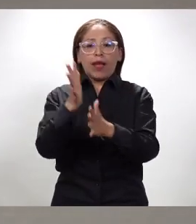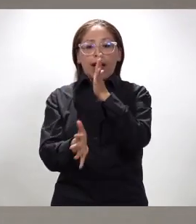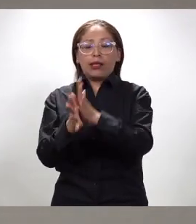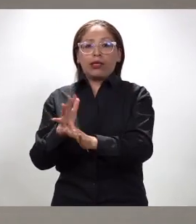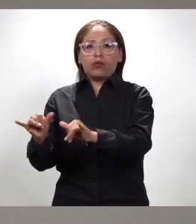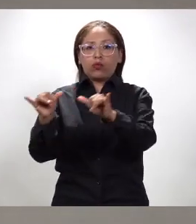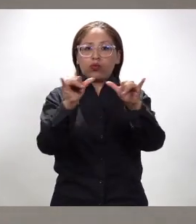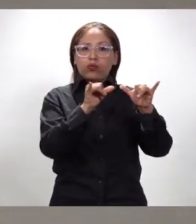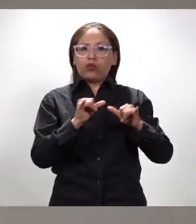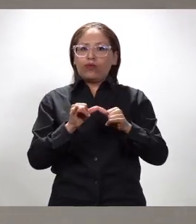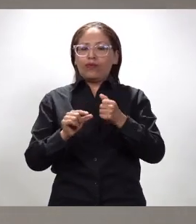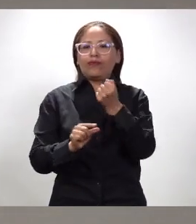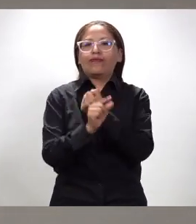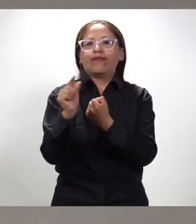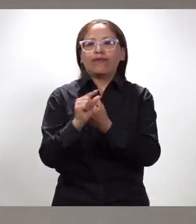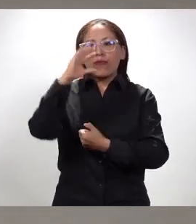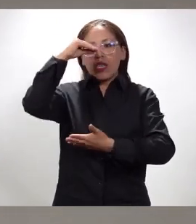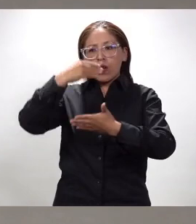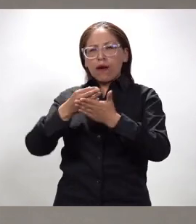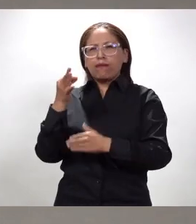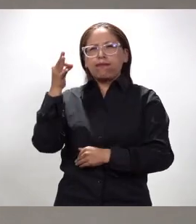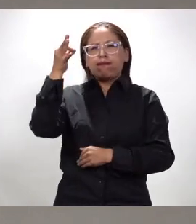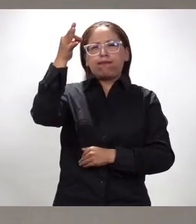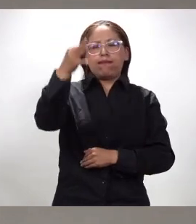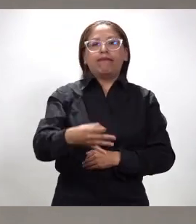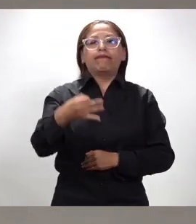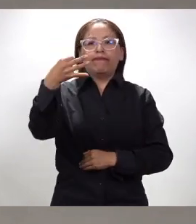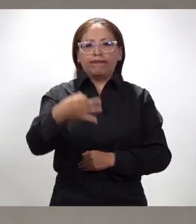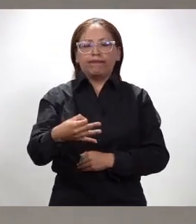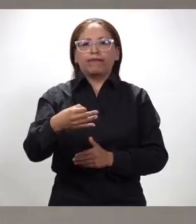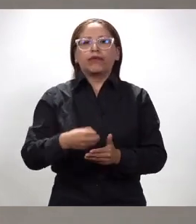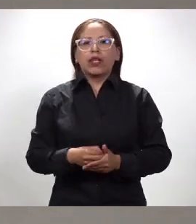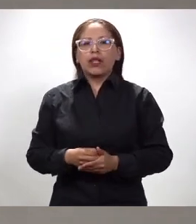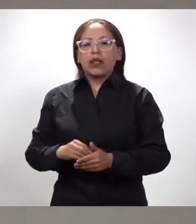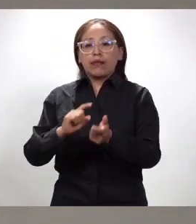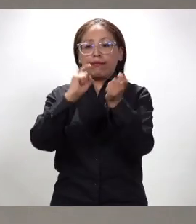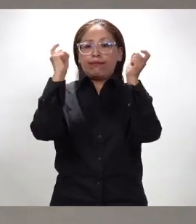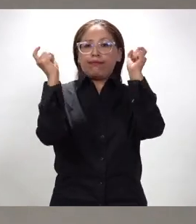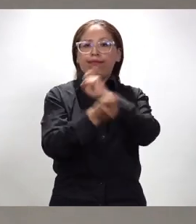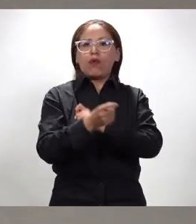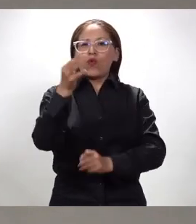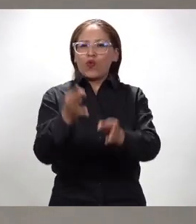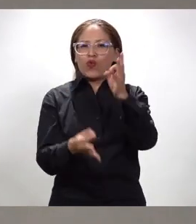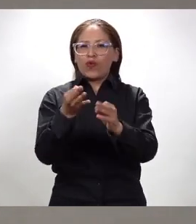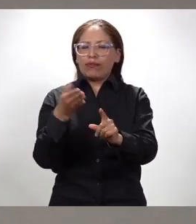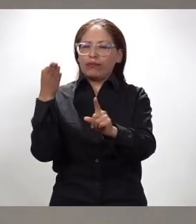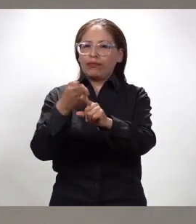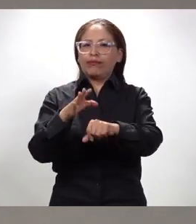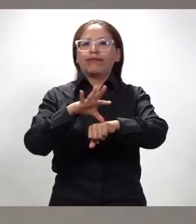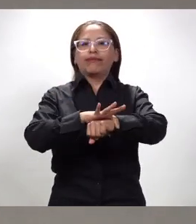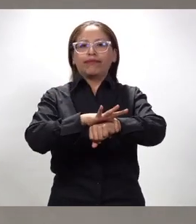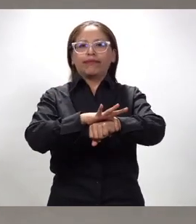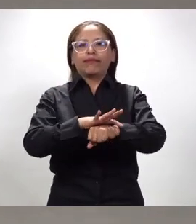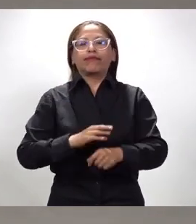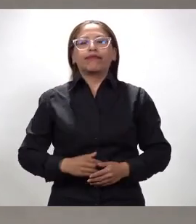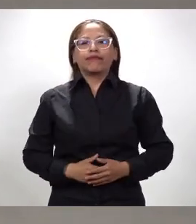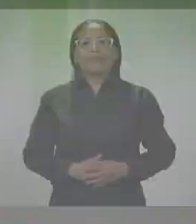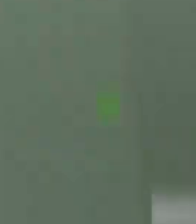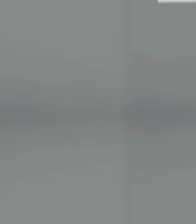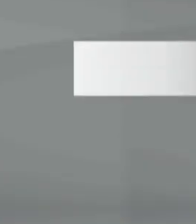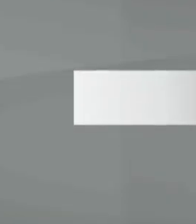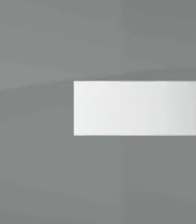gratuita para todos, que le garantice a nuestros hijos un futuro próspero. Somos el cambio de la justicia agroambiental.